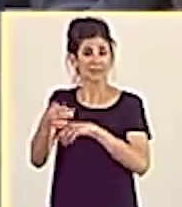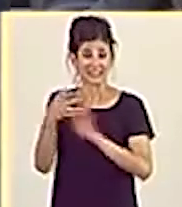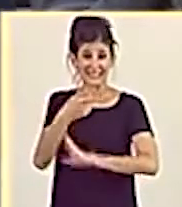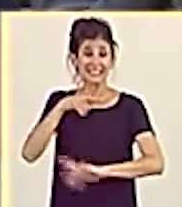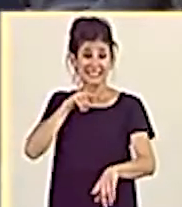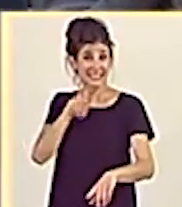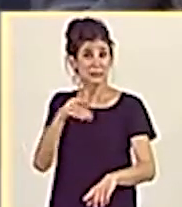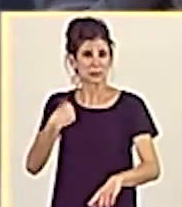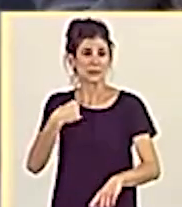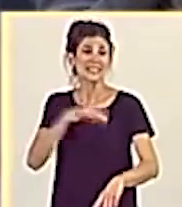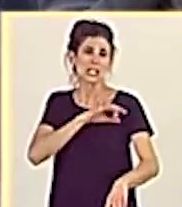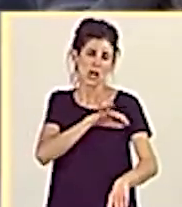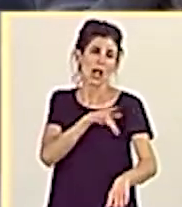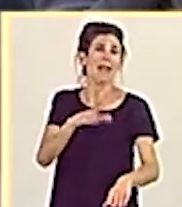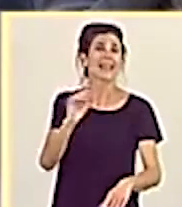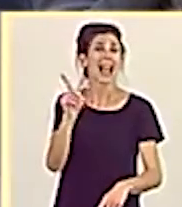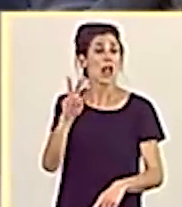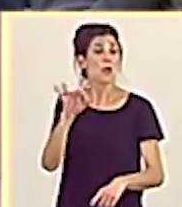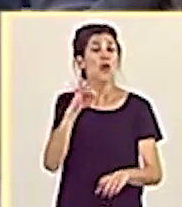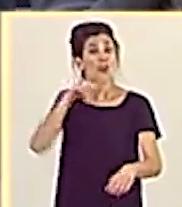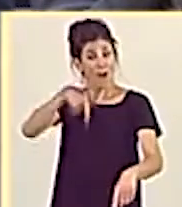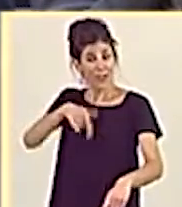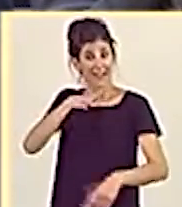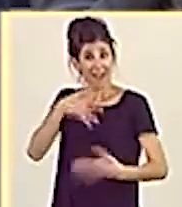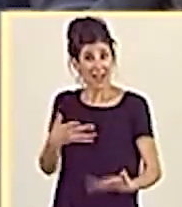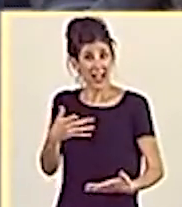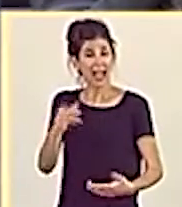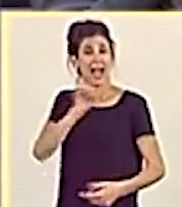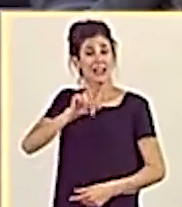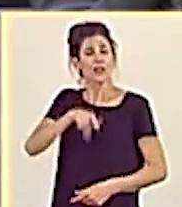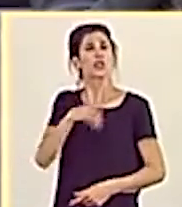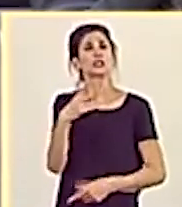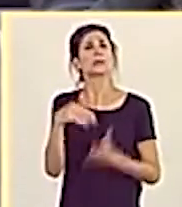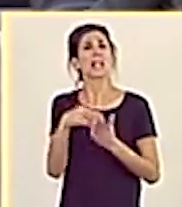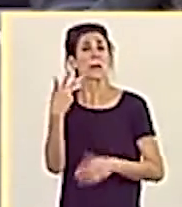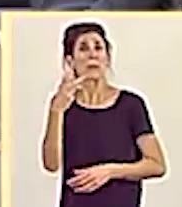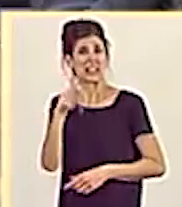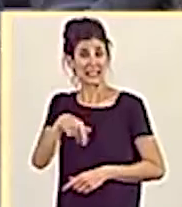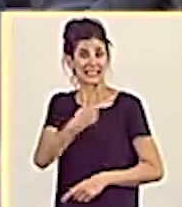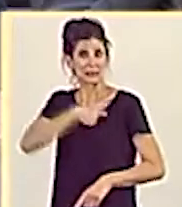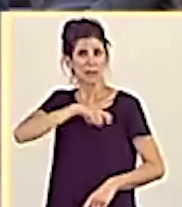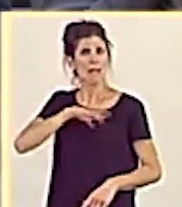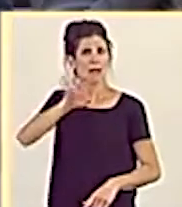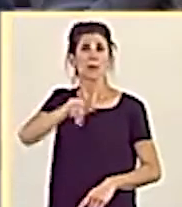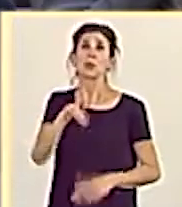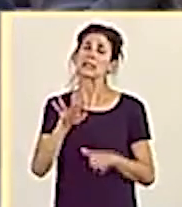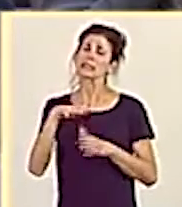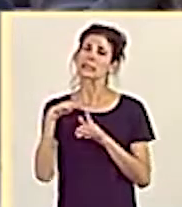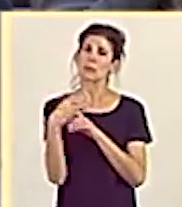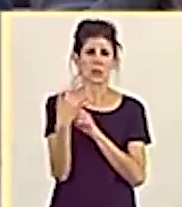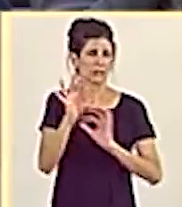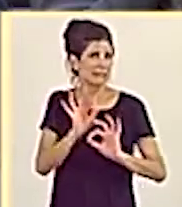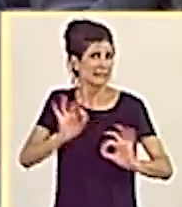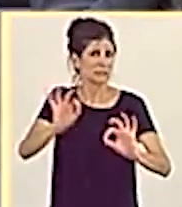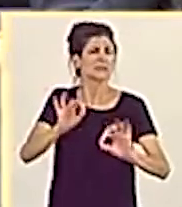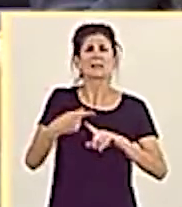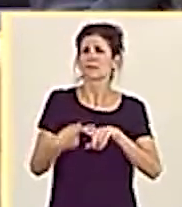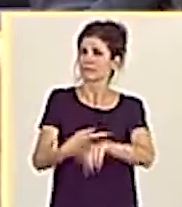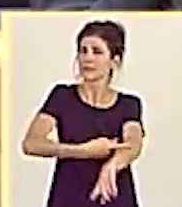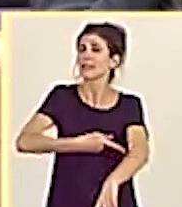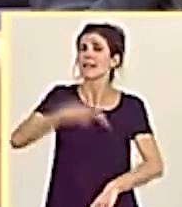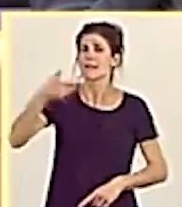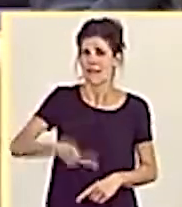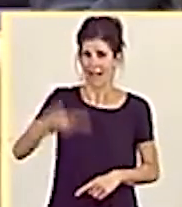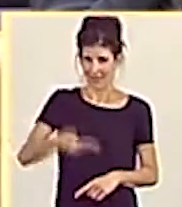Calvo, en la España de hoy, de 2020, sucede también una situación excepcional y de extrema gravedad. Por eso le